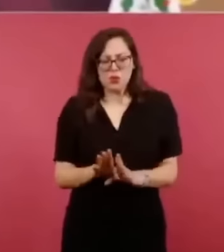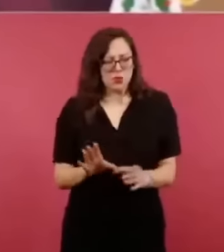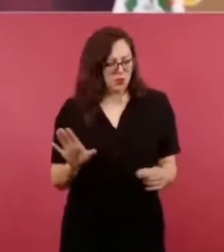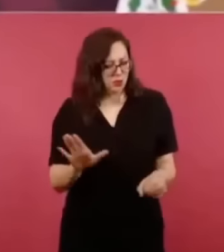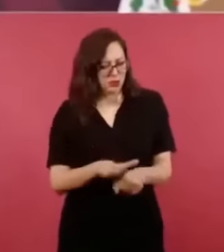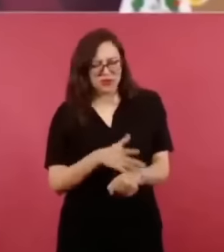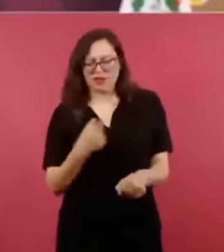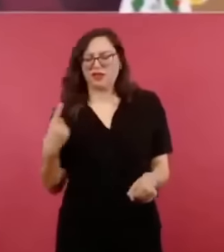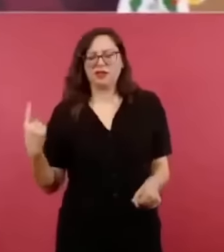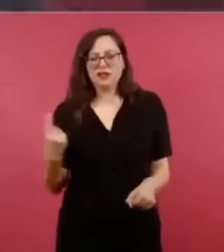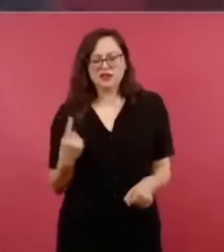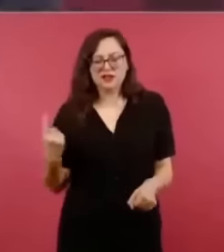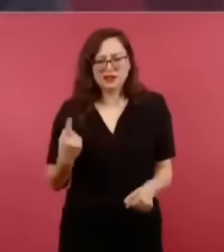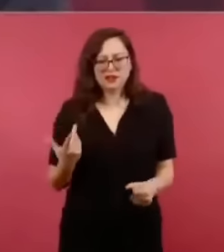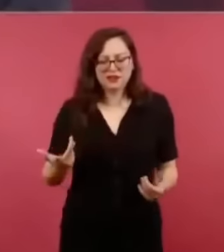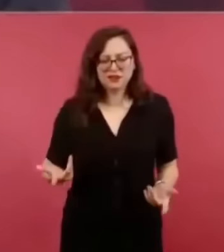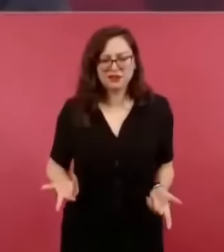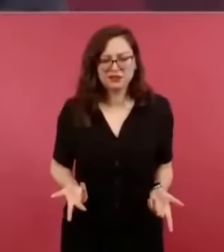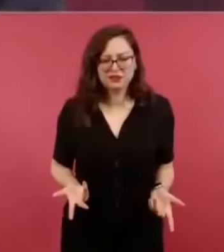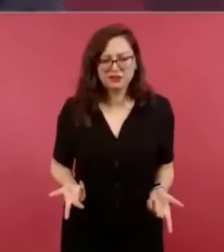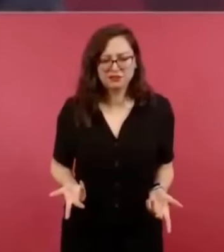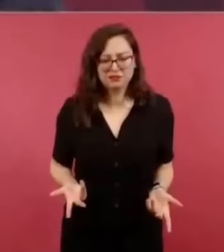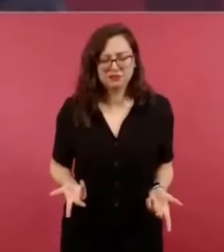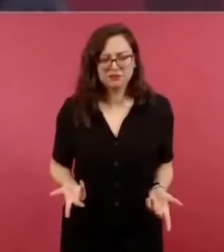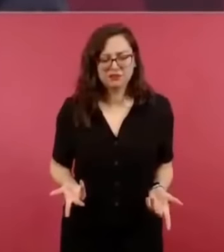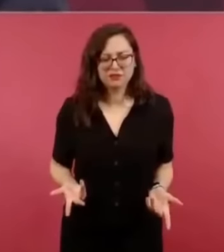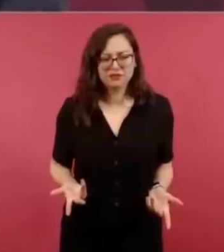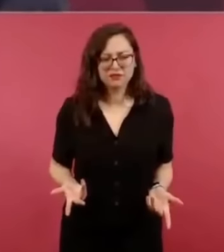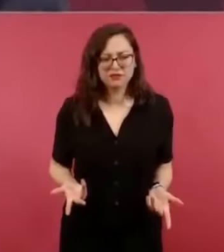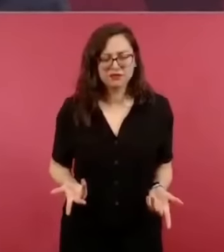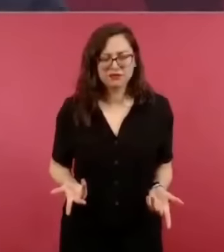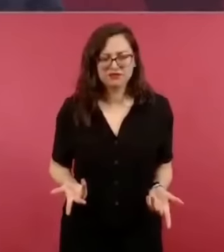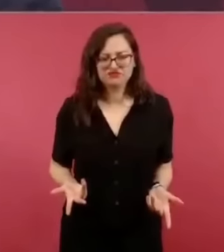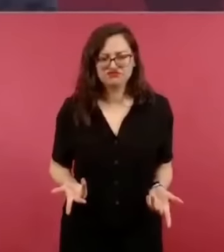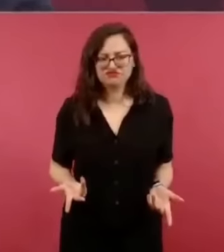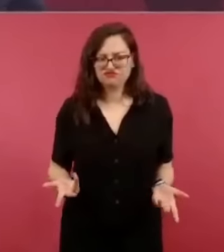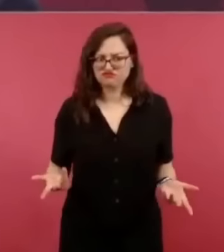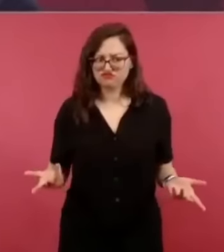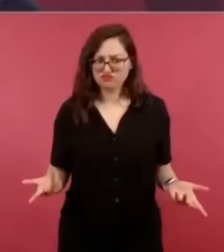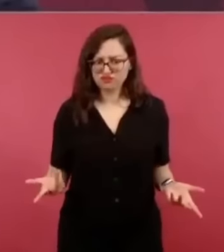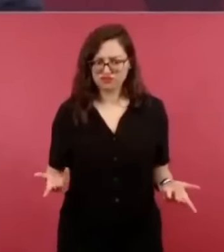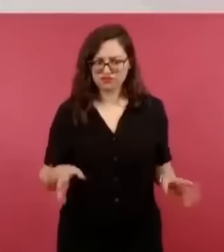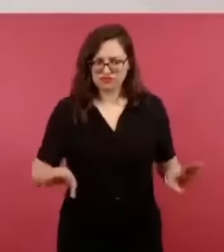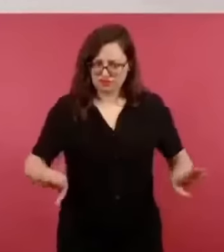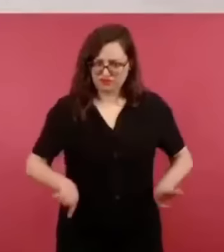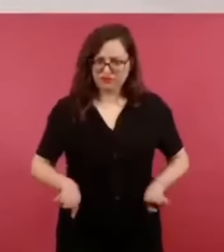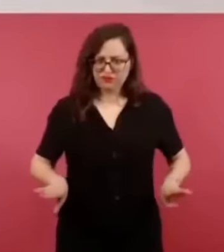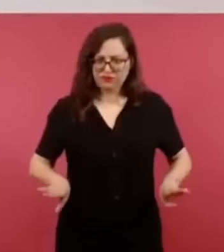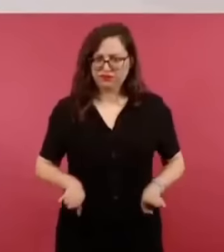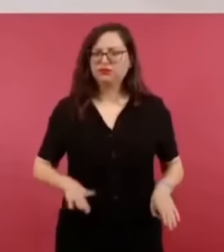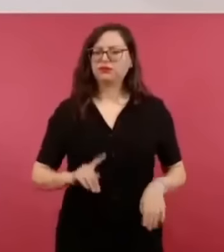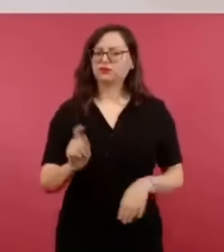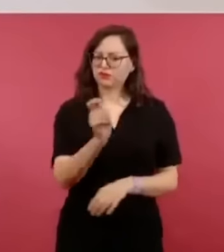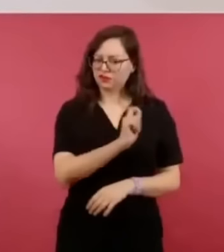un poco de profesionalismo,